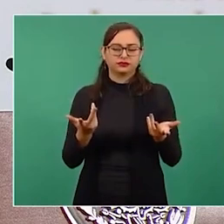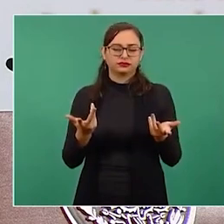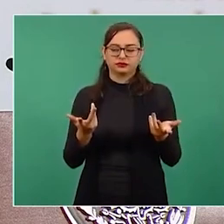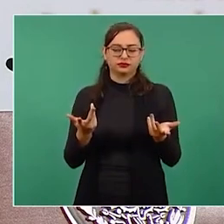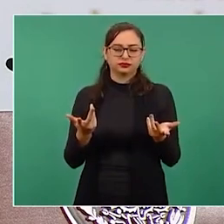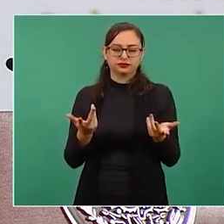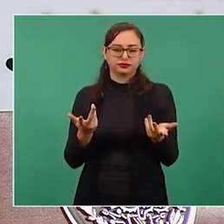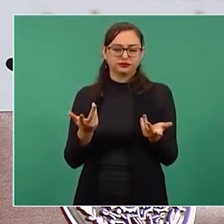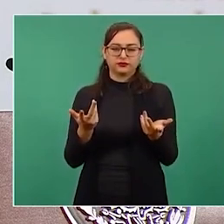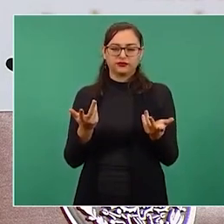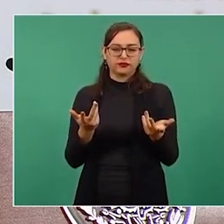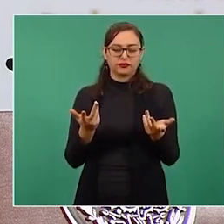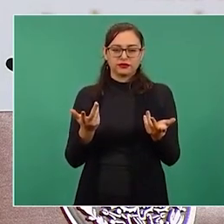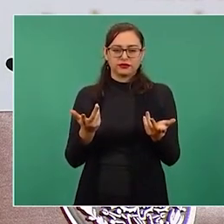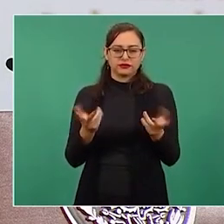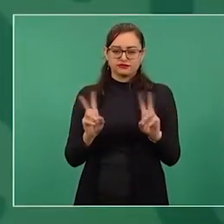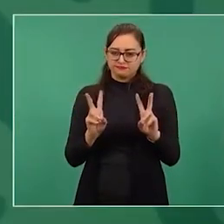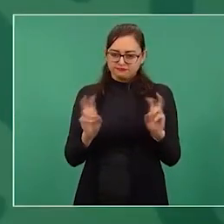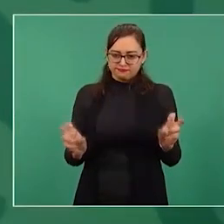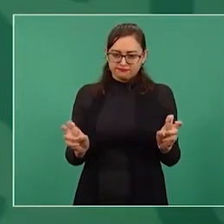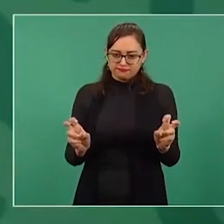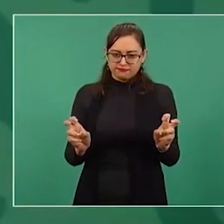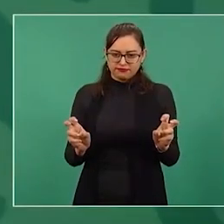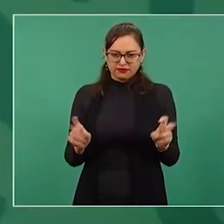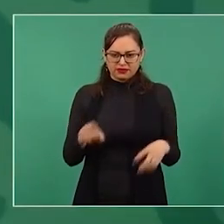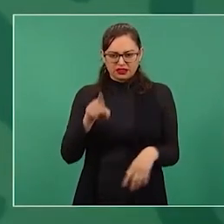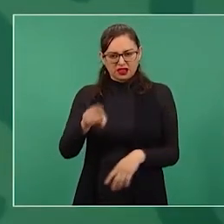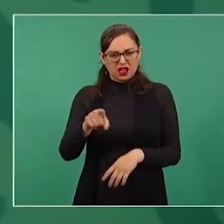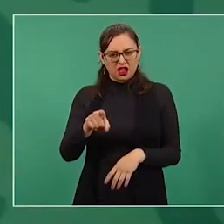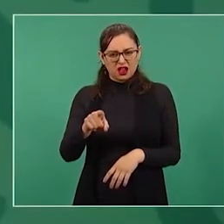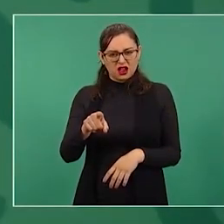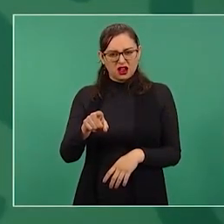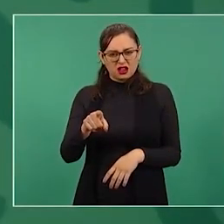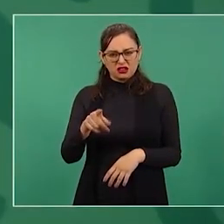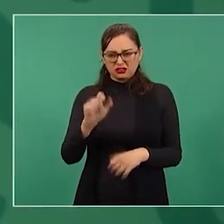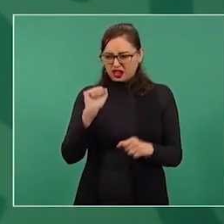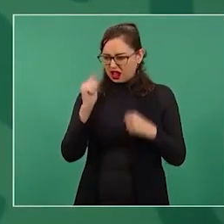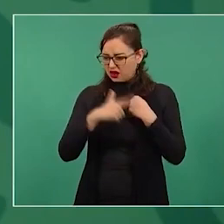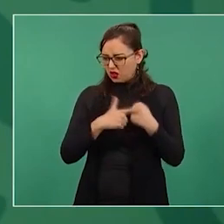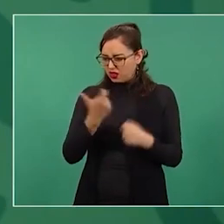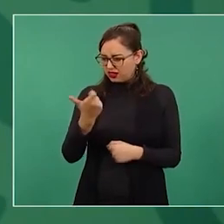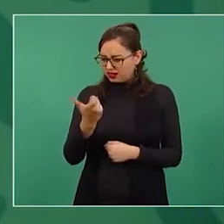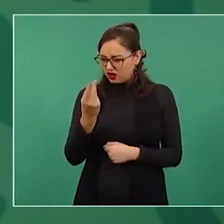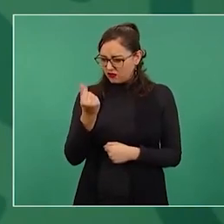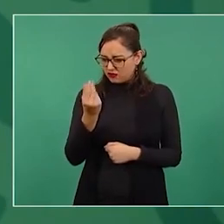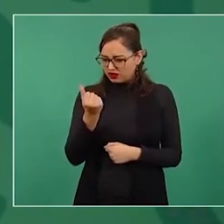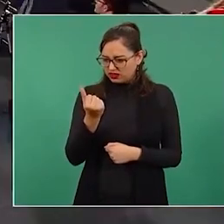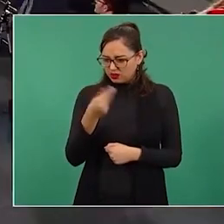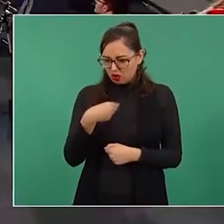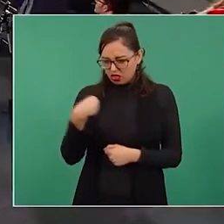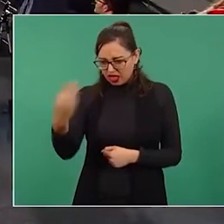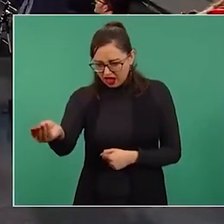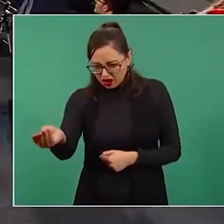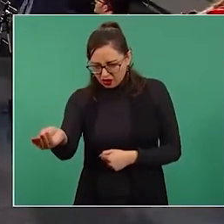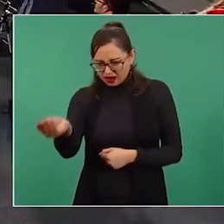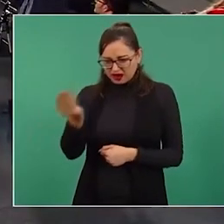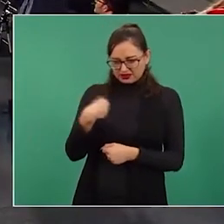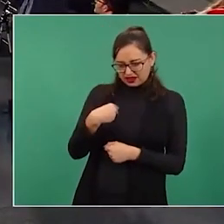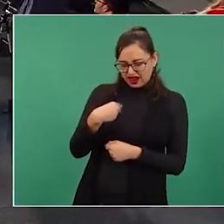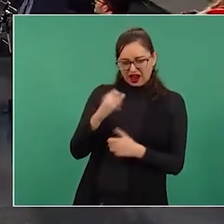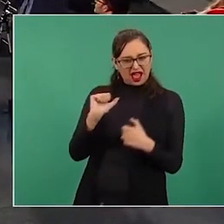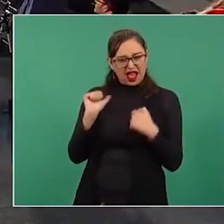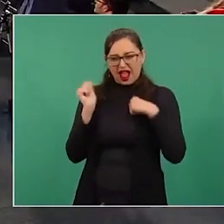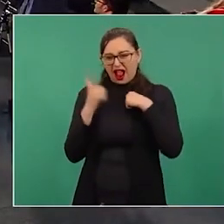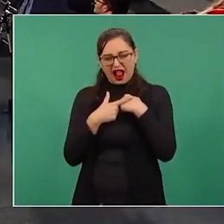de que no sé si fue a entregar dinero en efectivo o a recoger dinero en efectivo de un